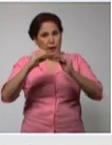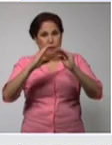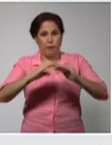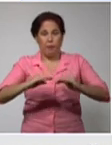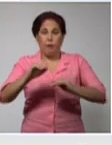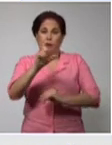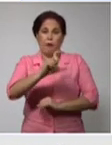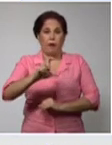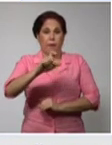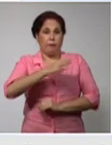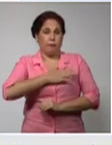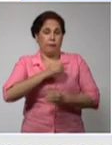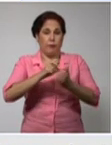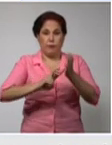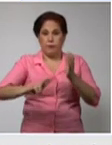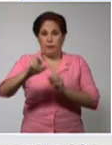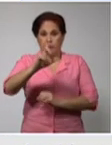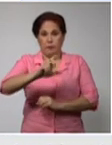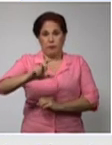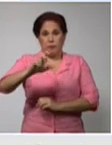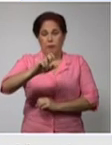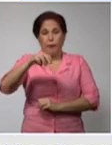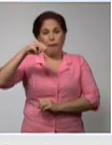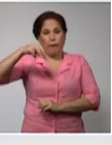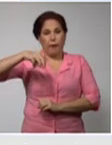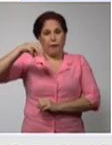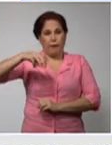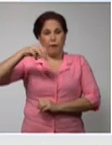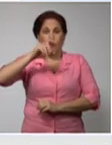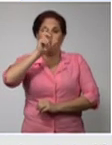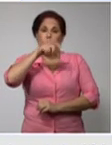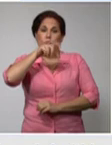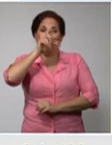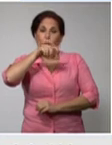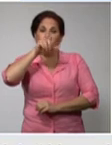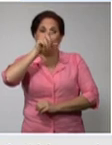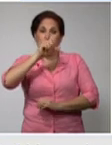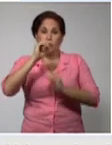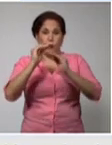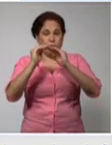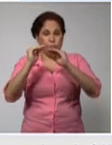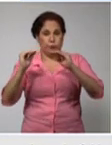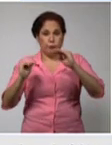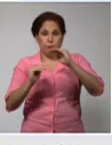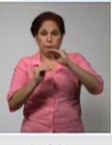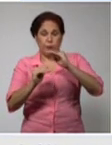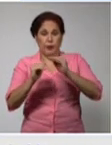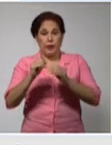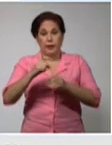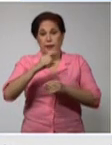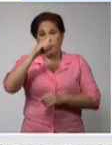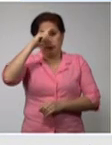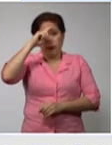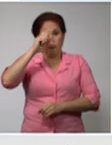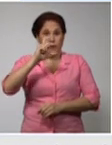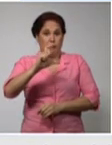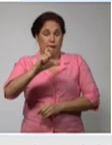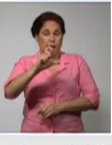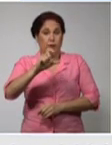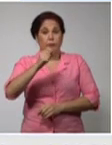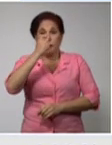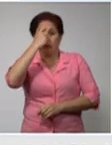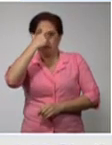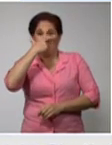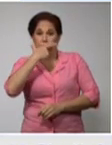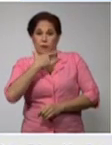municipio de Camagüey, Marianao, Cotorro, después el municipio de Santa Clara, Ciego de Ávila